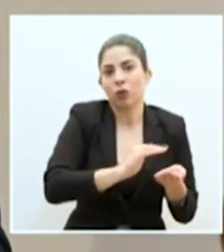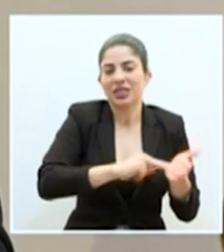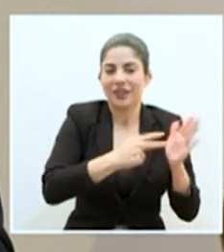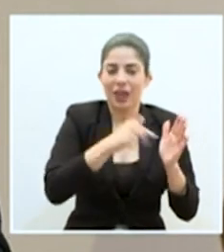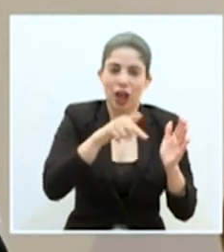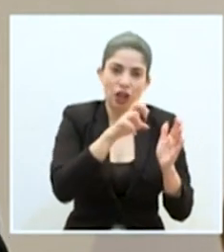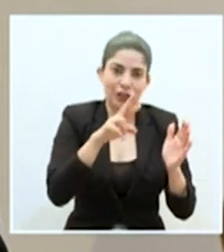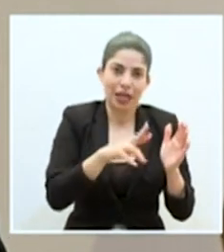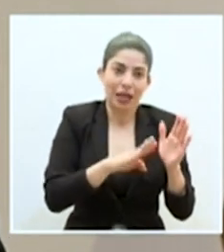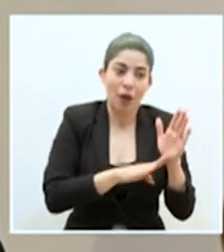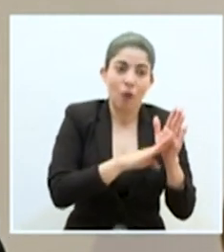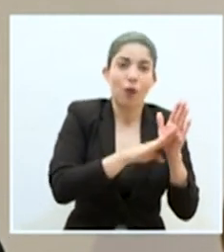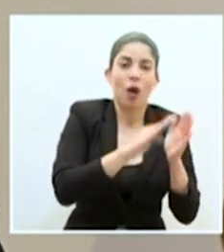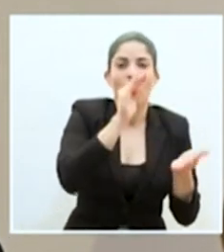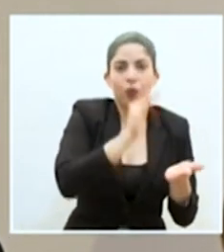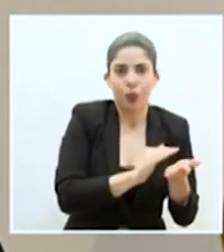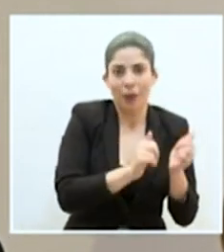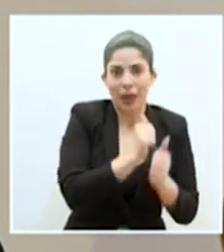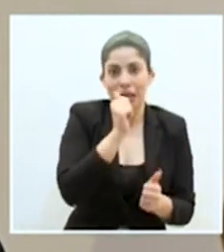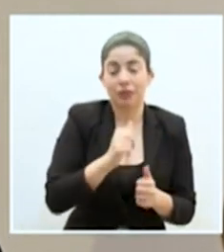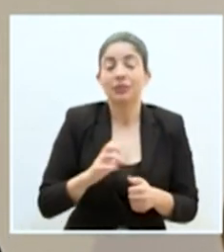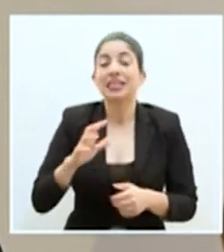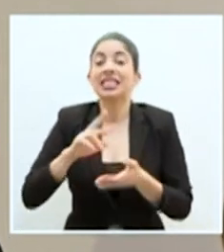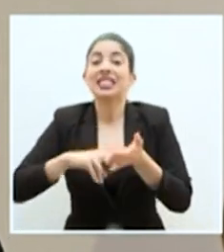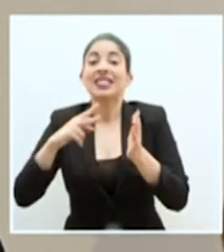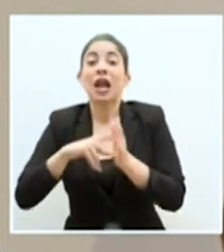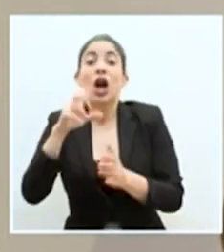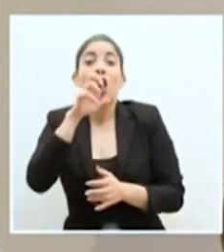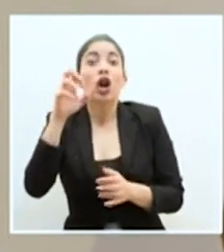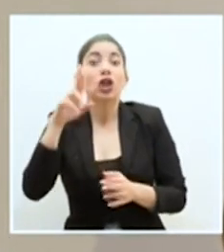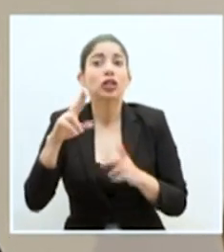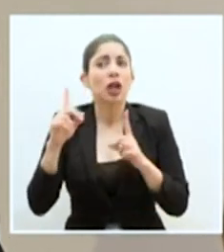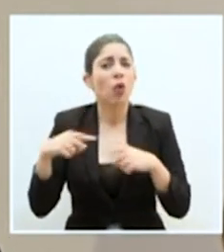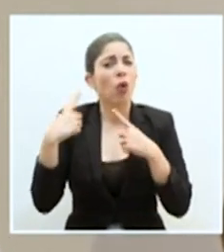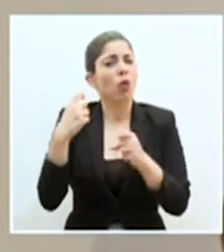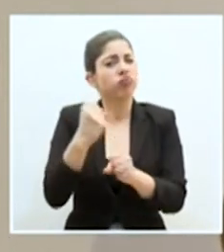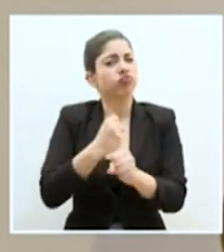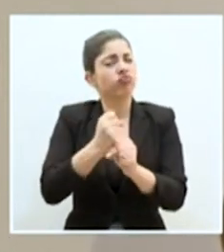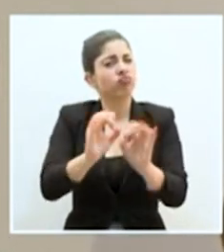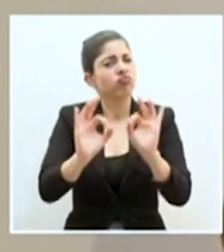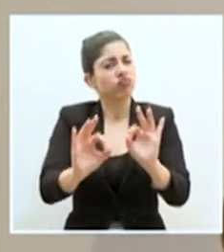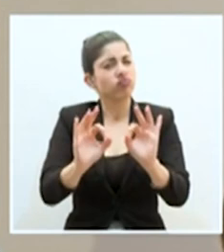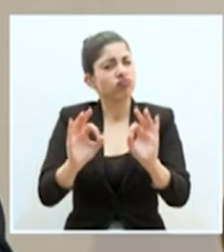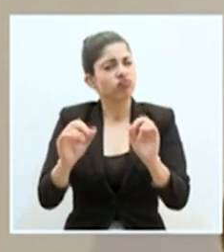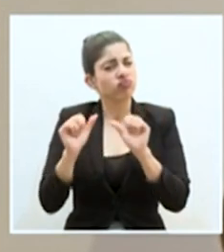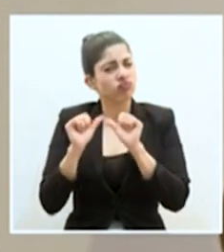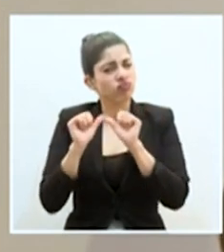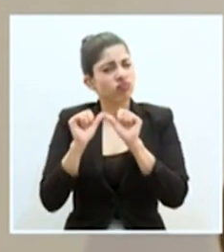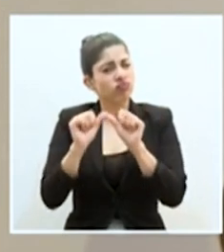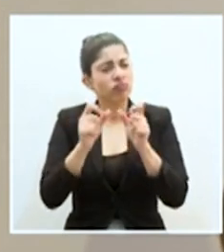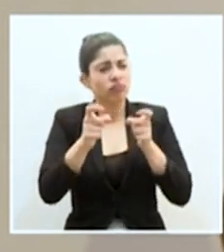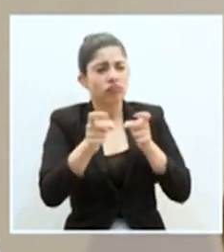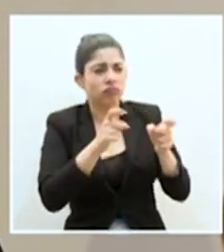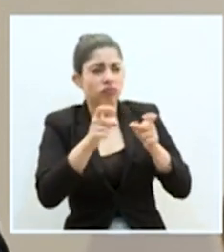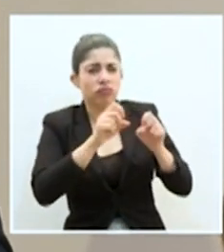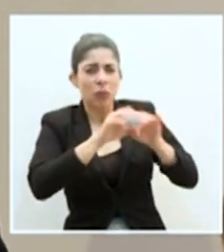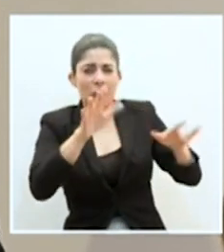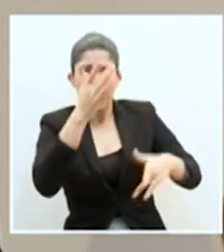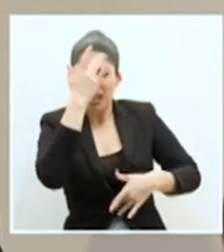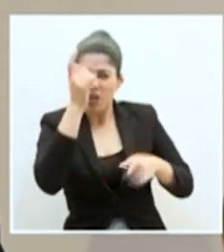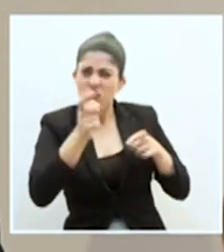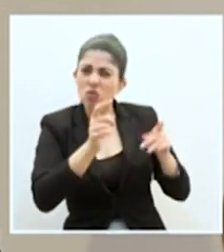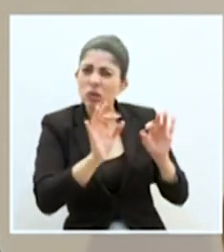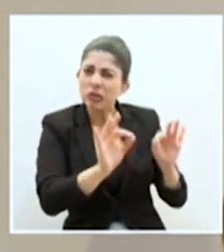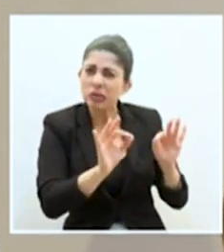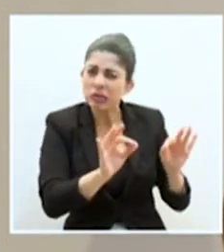Nosotros, sin embargo, creemos que Costa Rica, por haber hecho tan bien el trabajo hasta ahora en el manejo de la pandemia y por haber